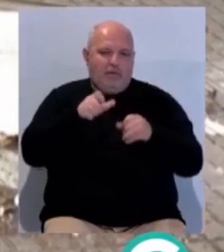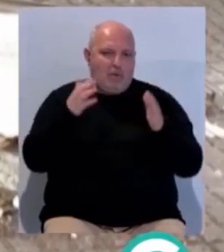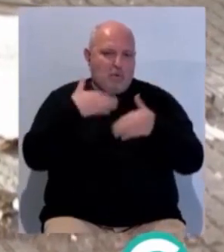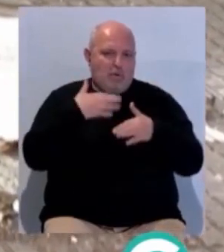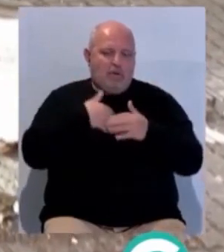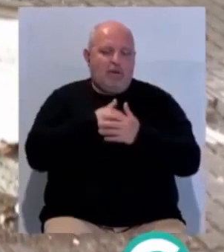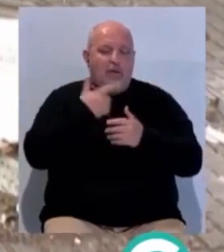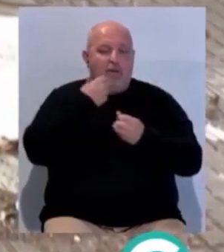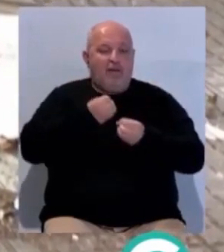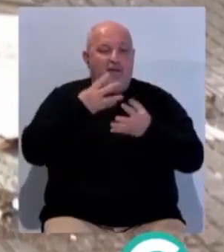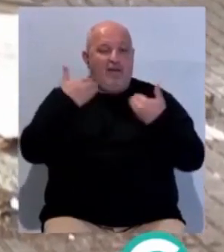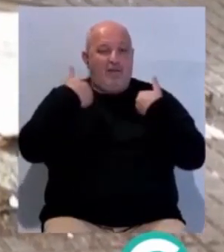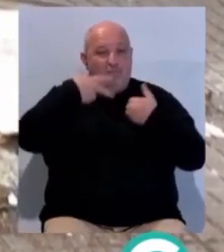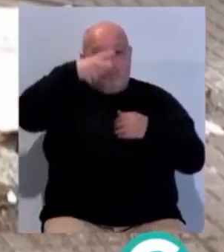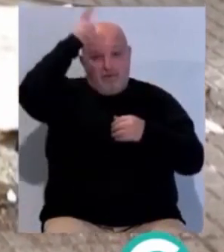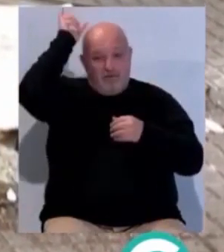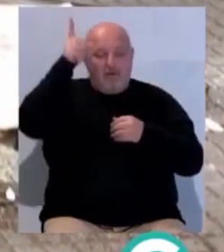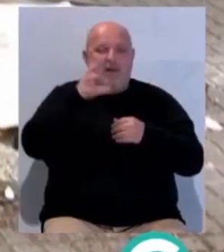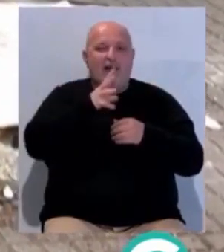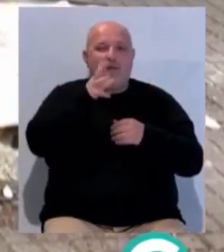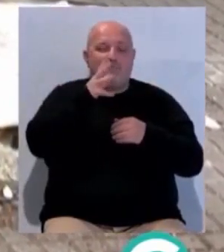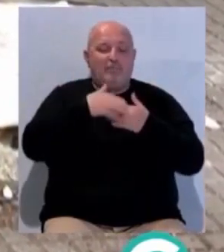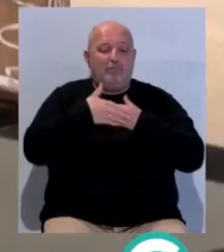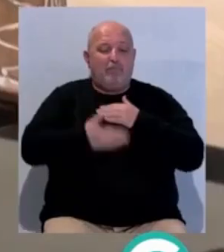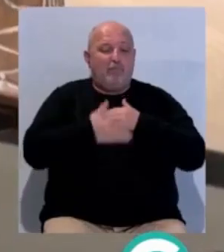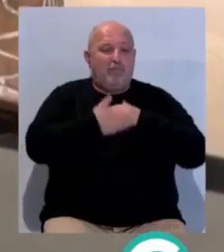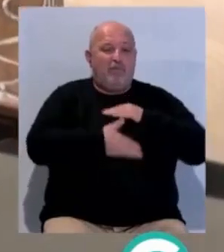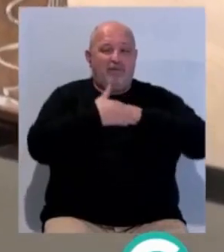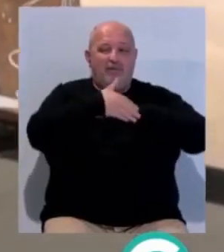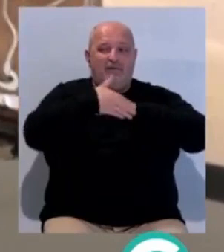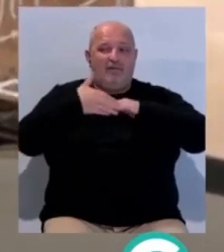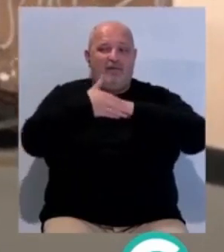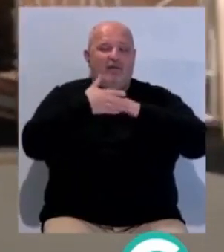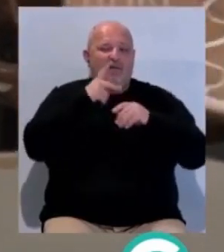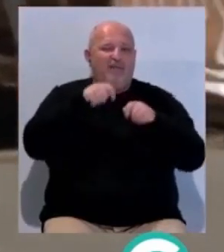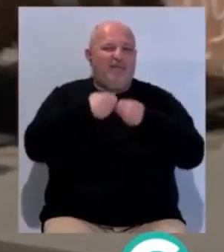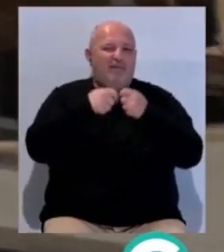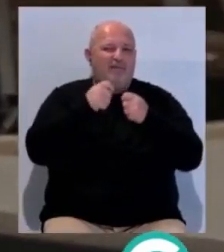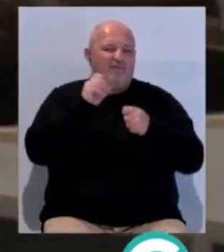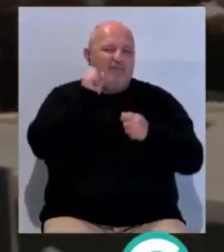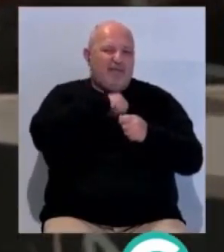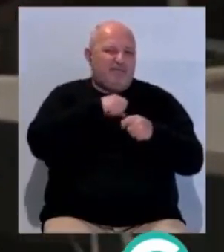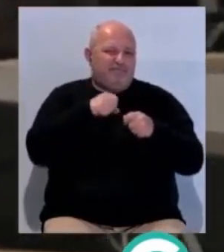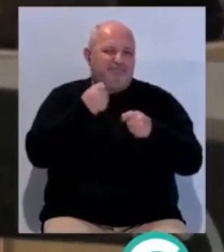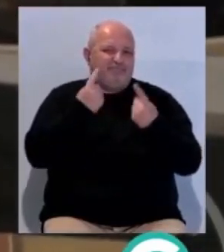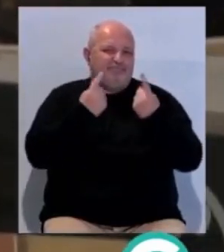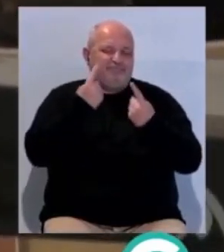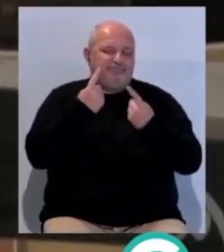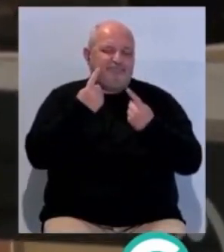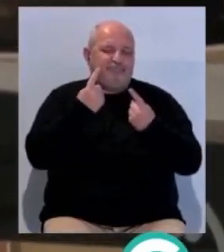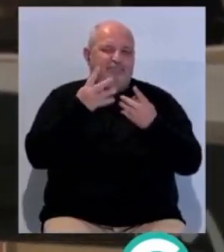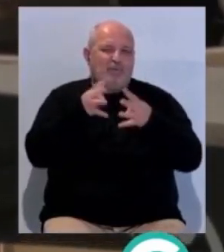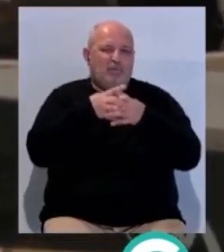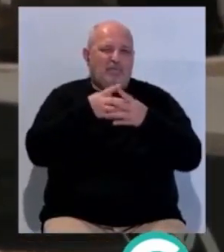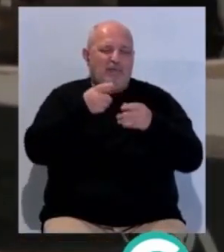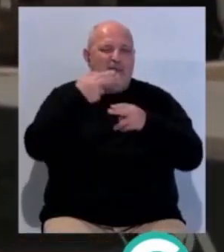personales, según ha informado el consorcio. Las causas del desprendimiento de esta cornisa han sido el deterioro de su estado que ha fracturado parte de su